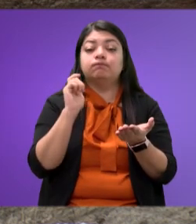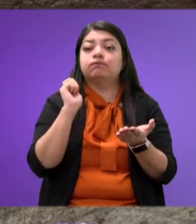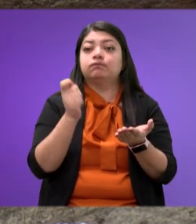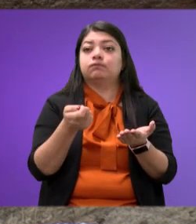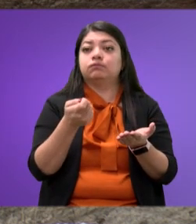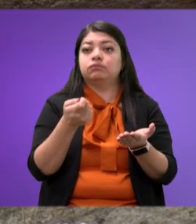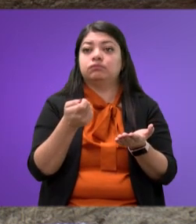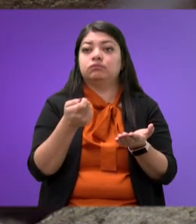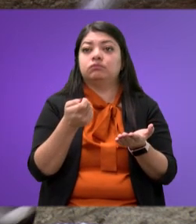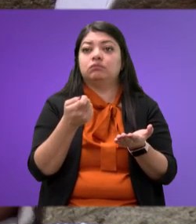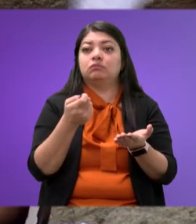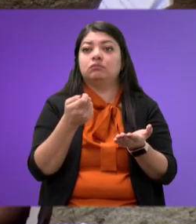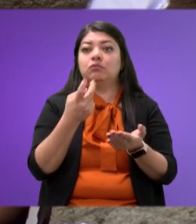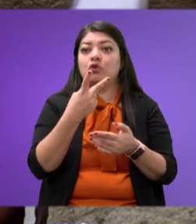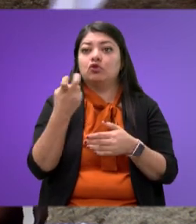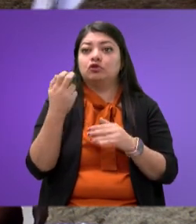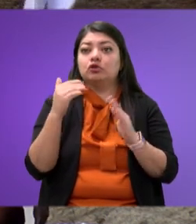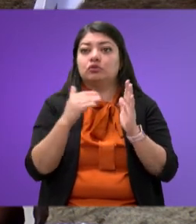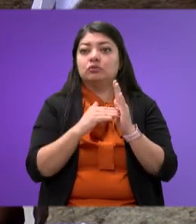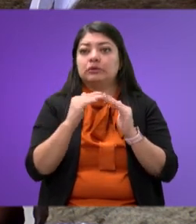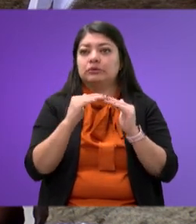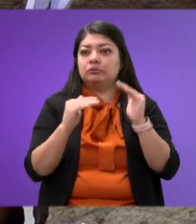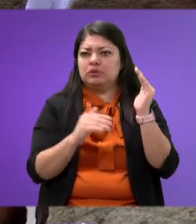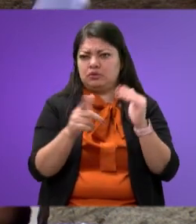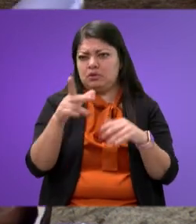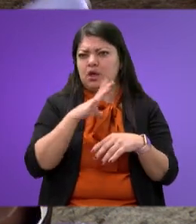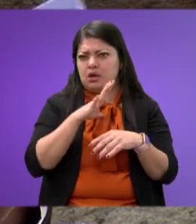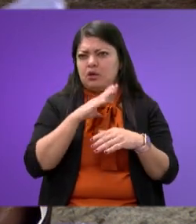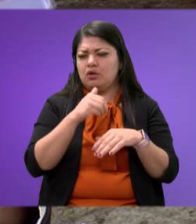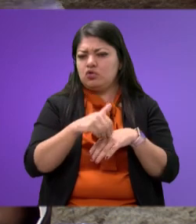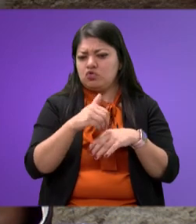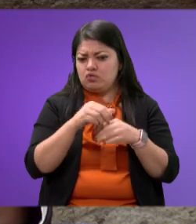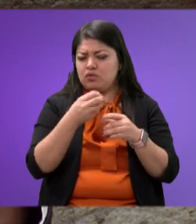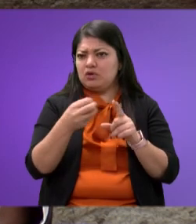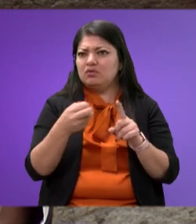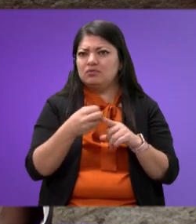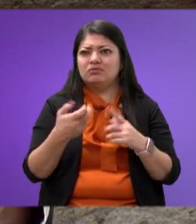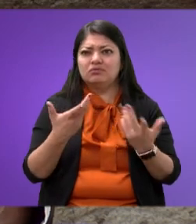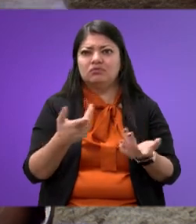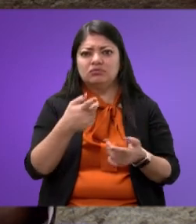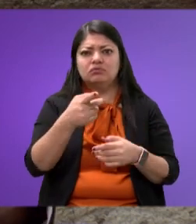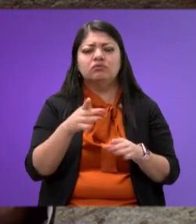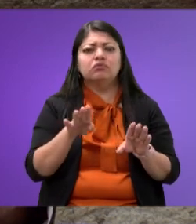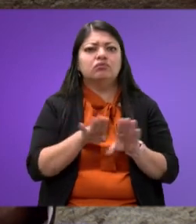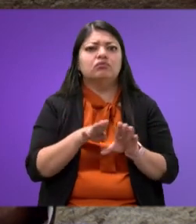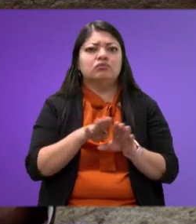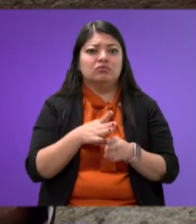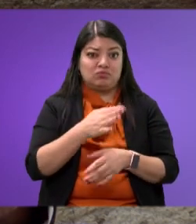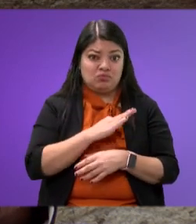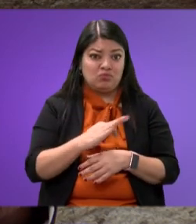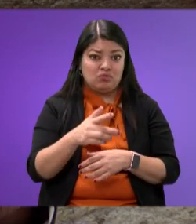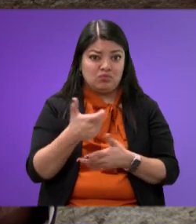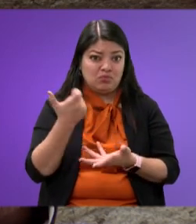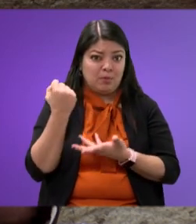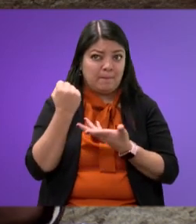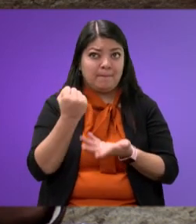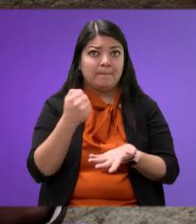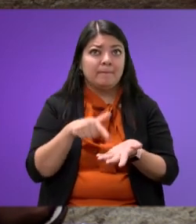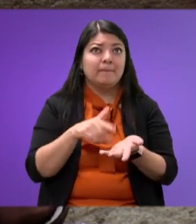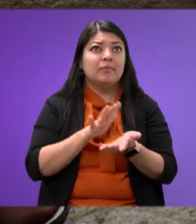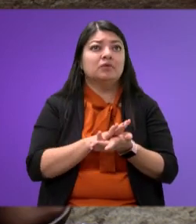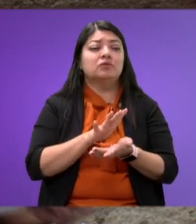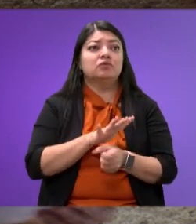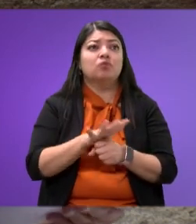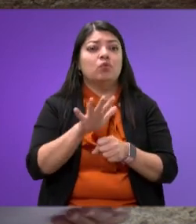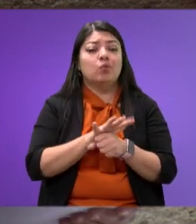200.000 pesos. Aquí traigo los datos, entonces, ¿qué puedes hacer tú con este presupuesto? ¿Qué puede